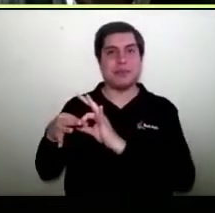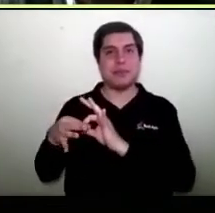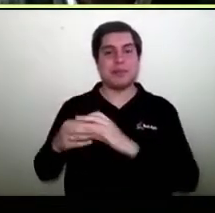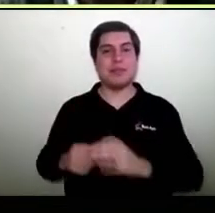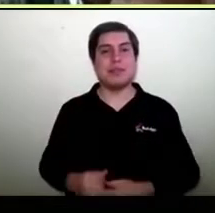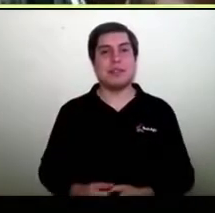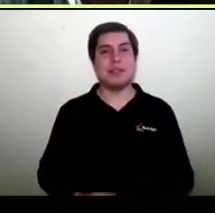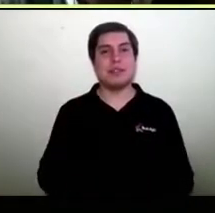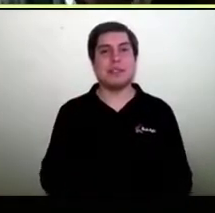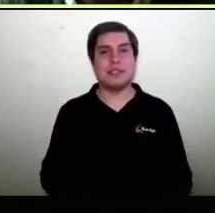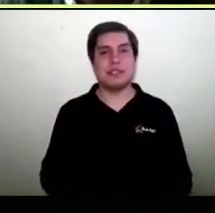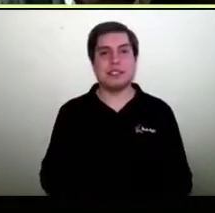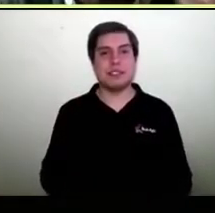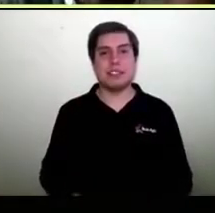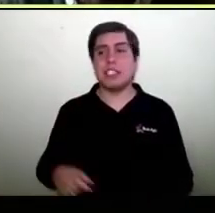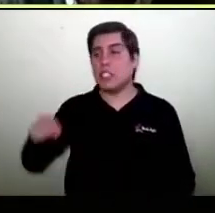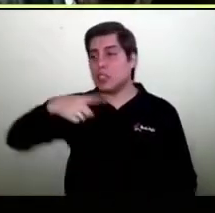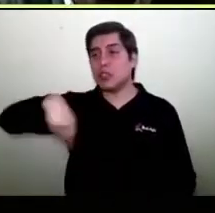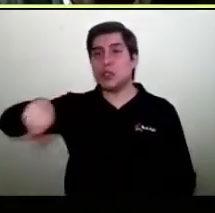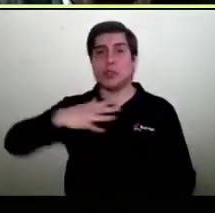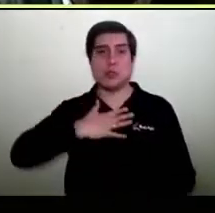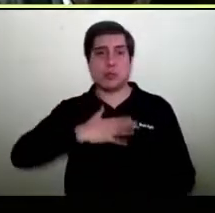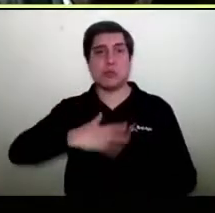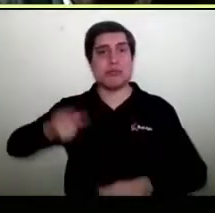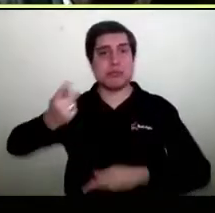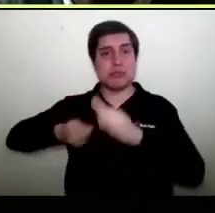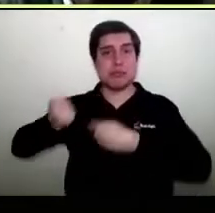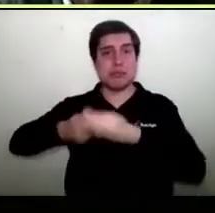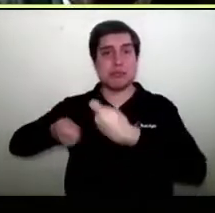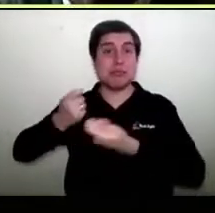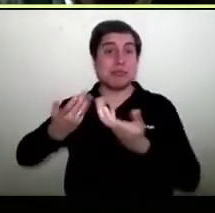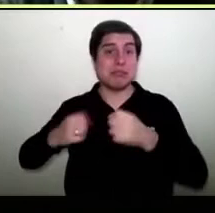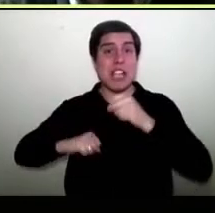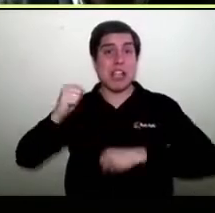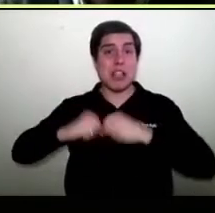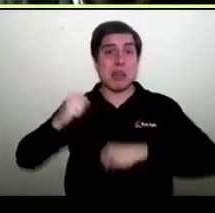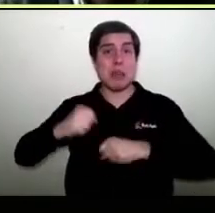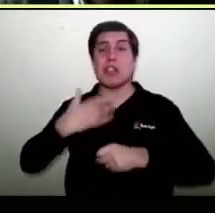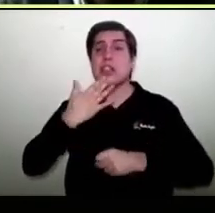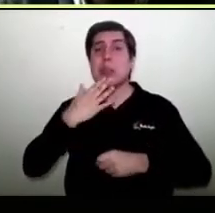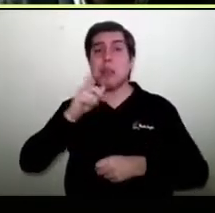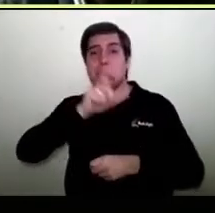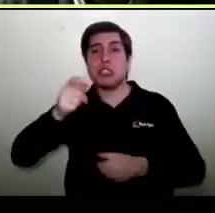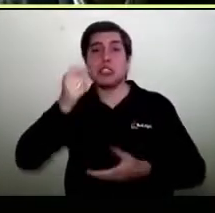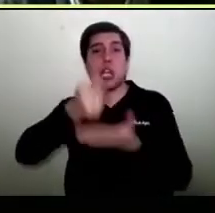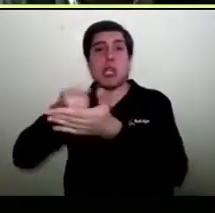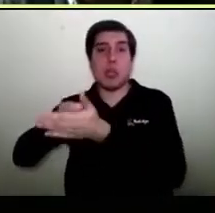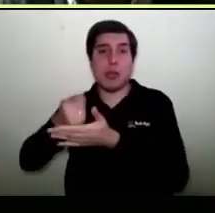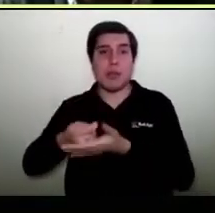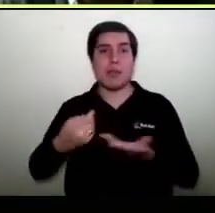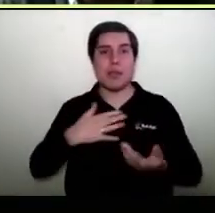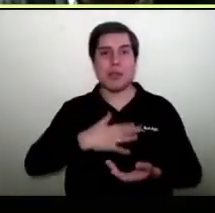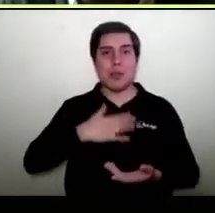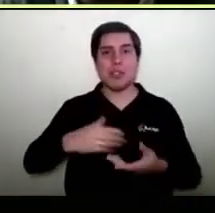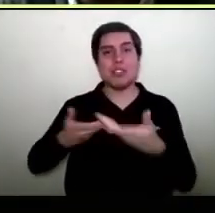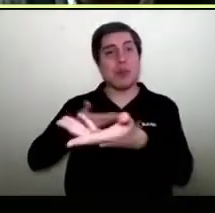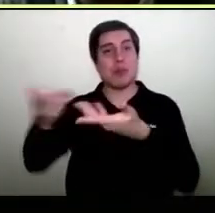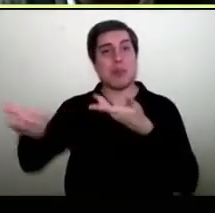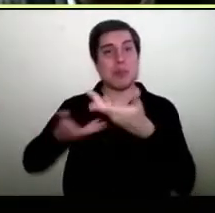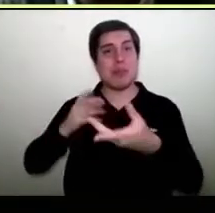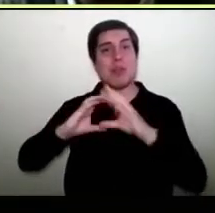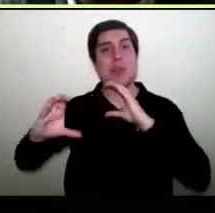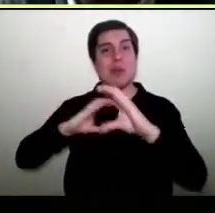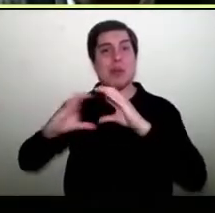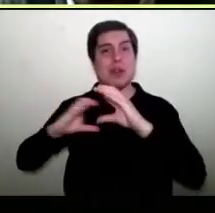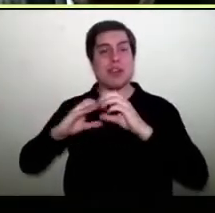porque todos queremos vender. Y porque habitan empresas y compradores en todo el país que se conectan entre sí. Es decir, los malls